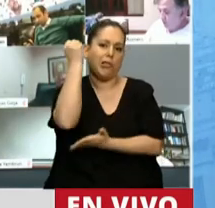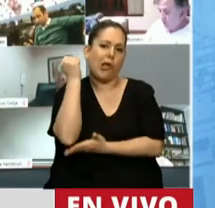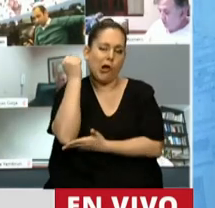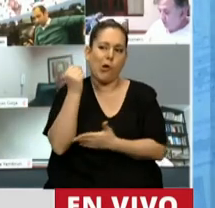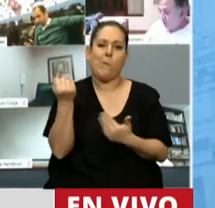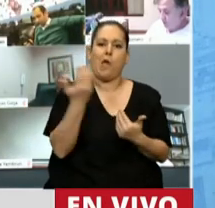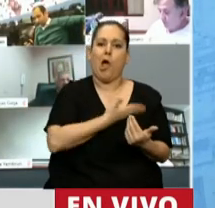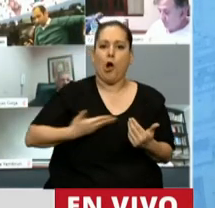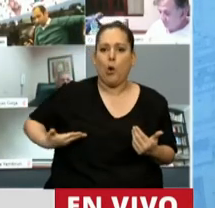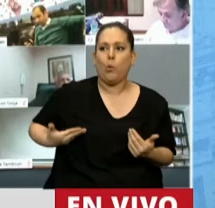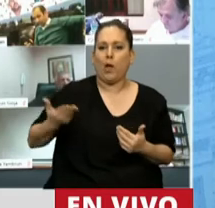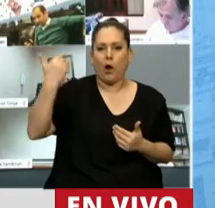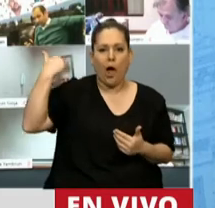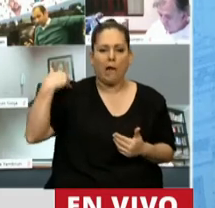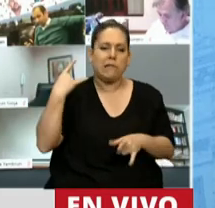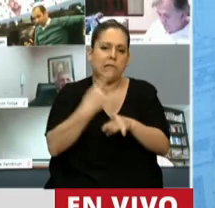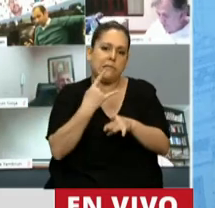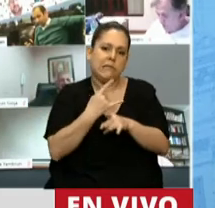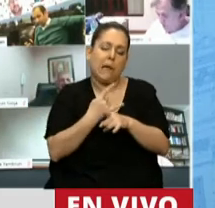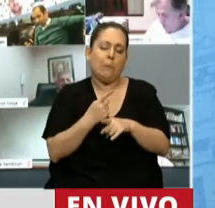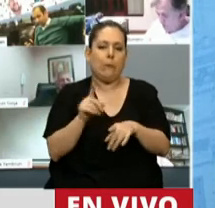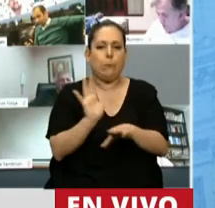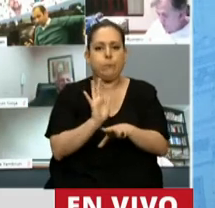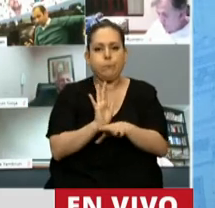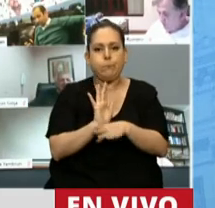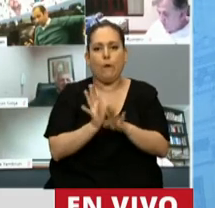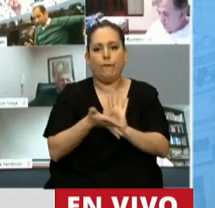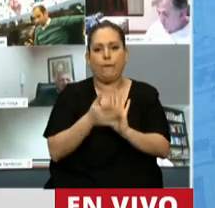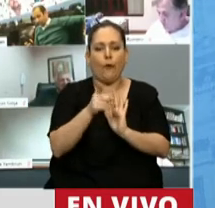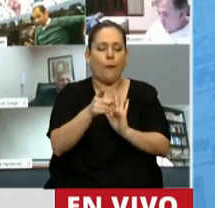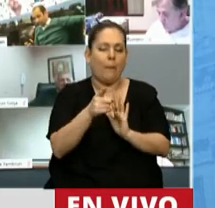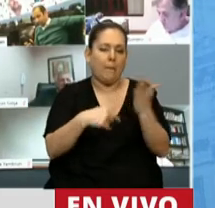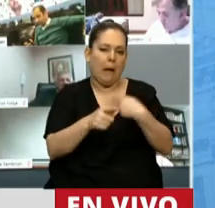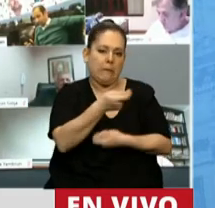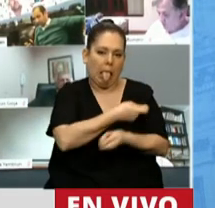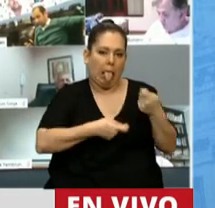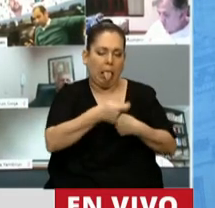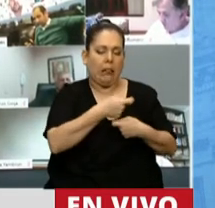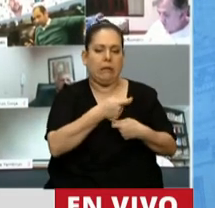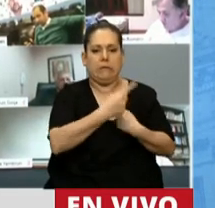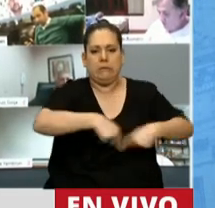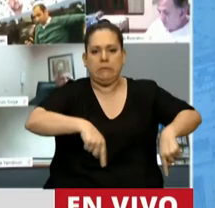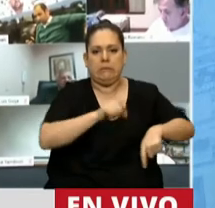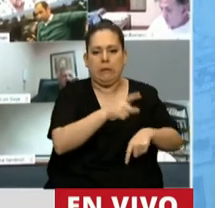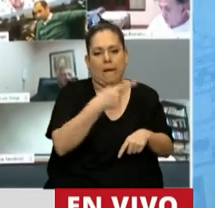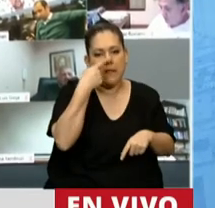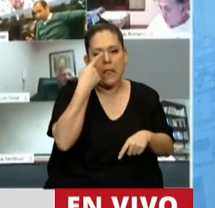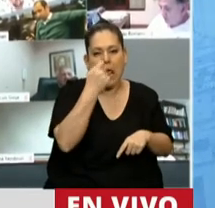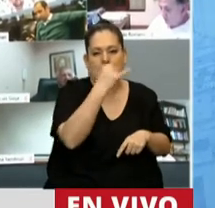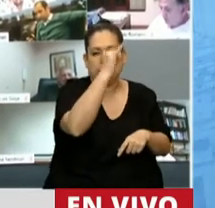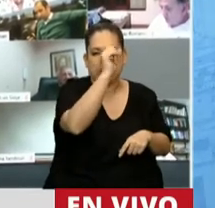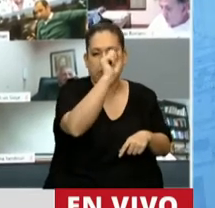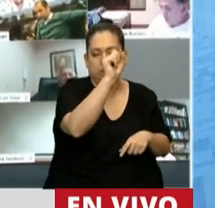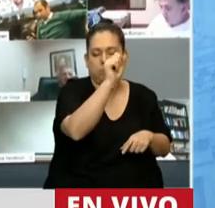Hacienda de los gobiernos nacionales, terminaban siendo los principales voceros y los principales operadores de los factores de interés económico